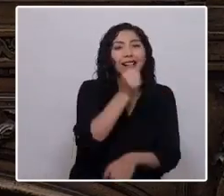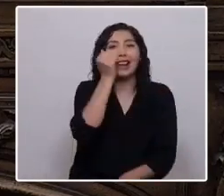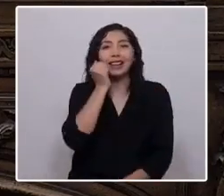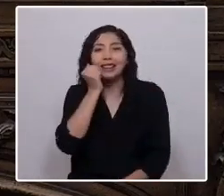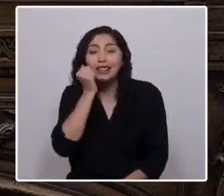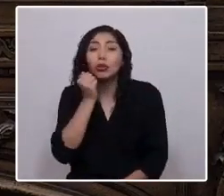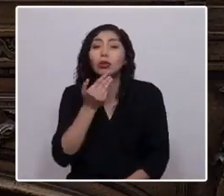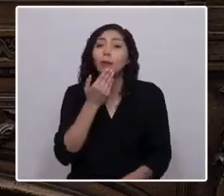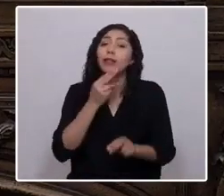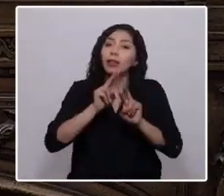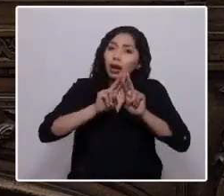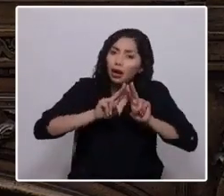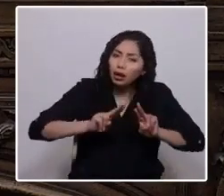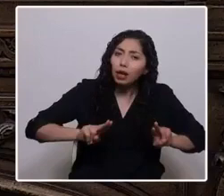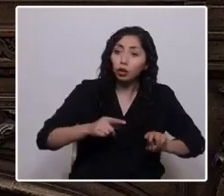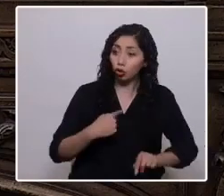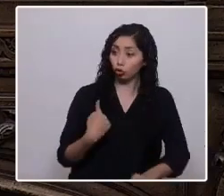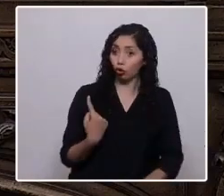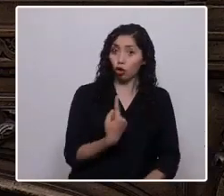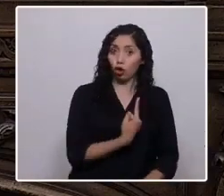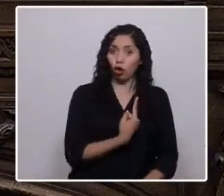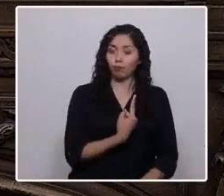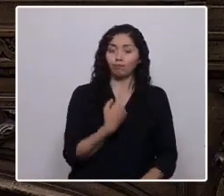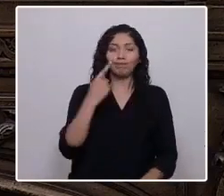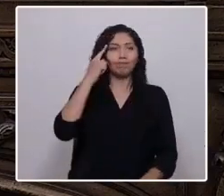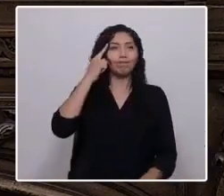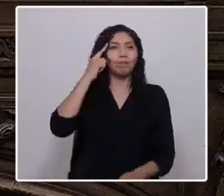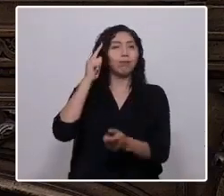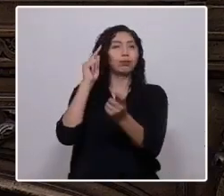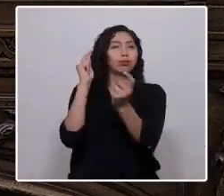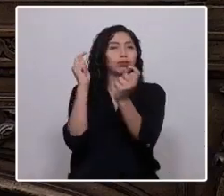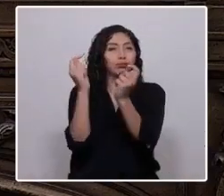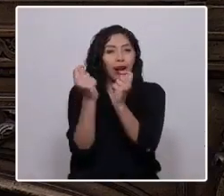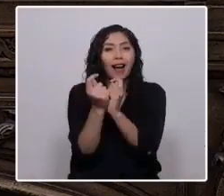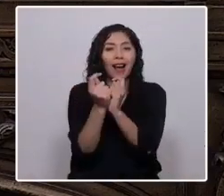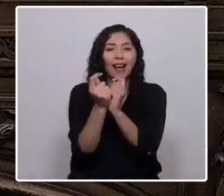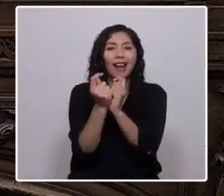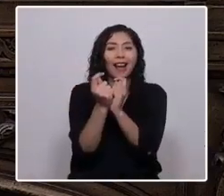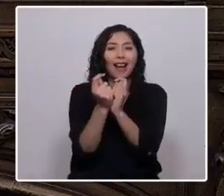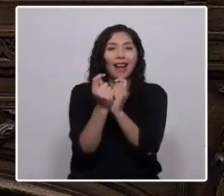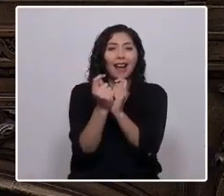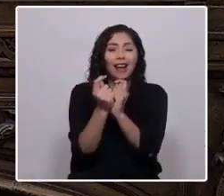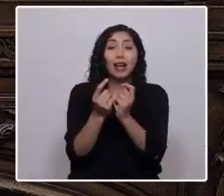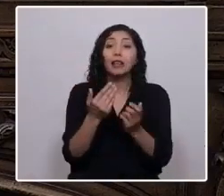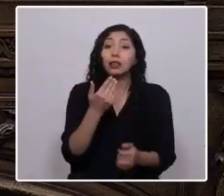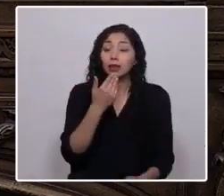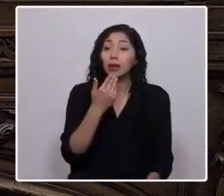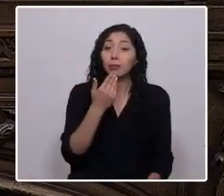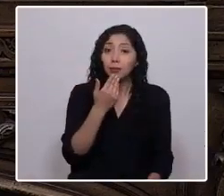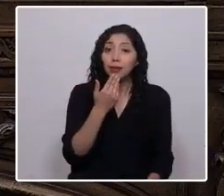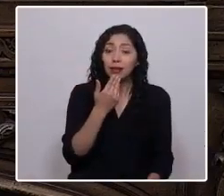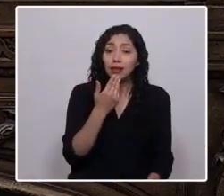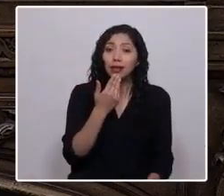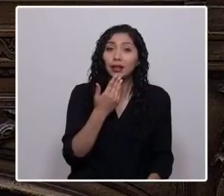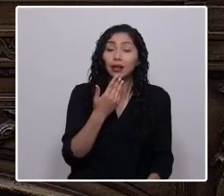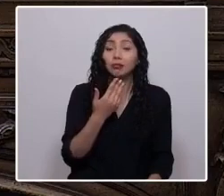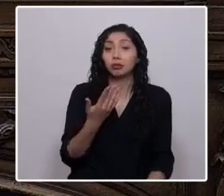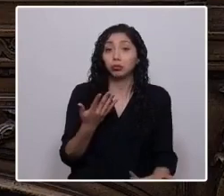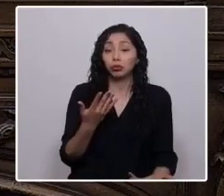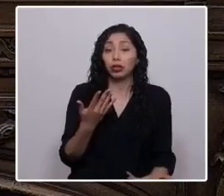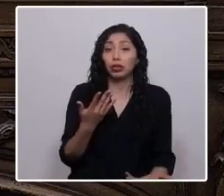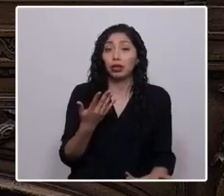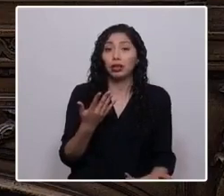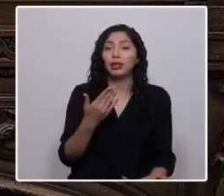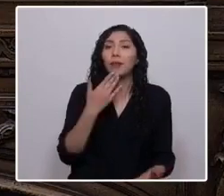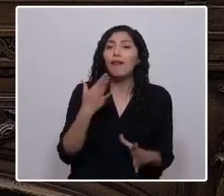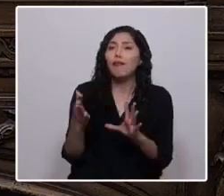nos hayamos transformado a nosotros y nosotras mismos y sobre todo con haber ganado fuertes